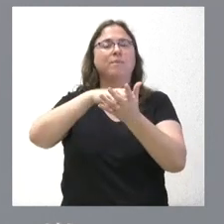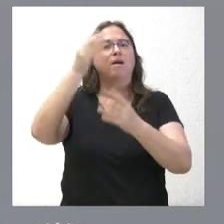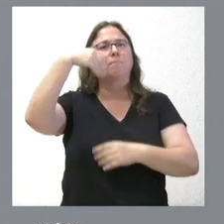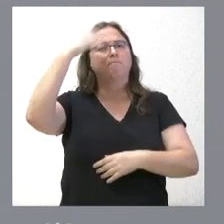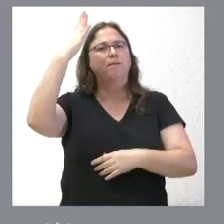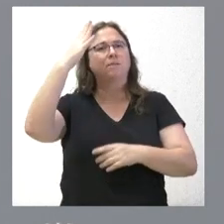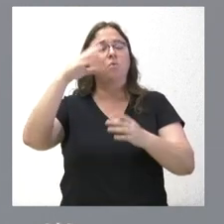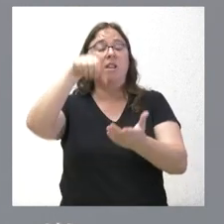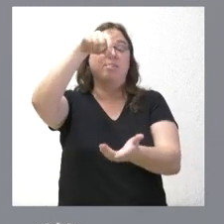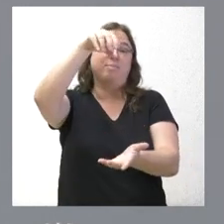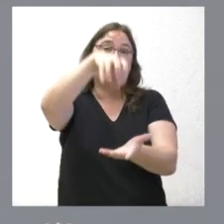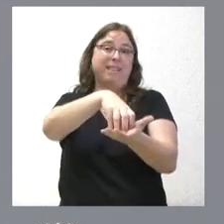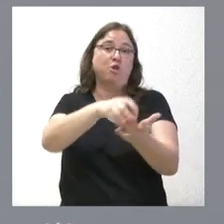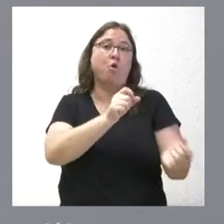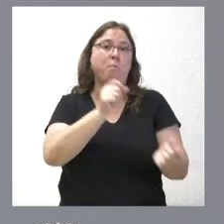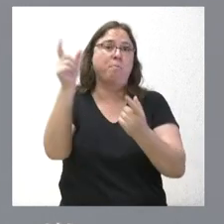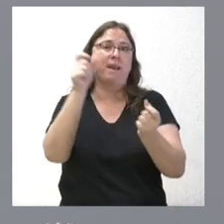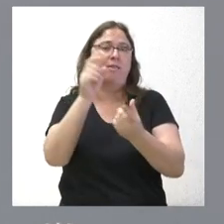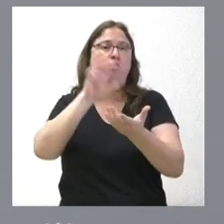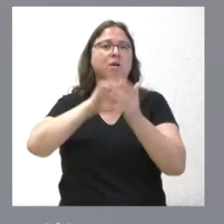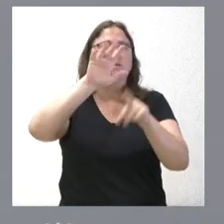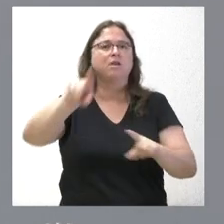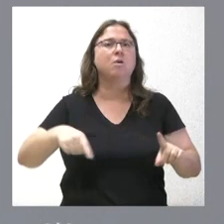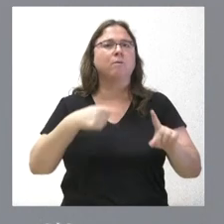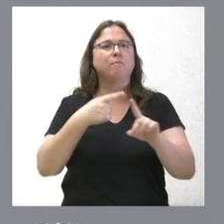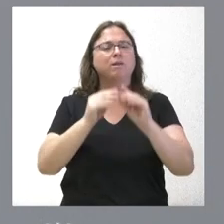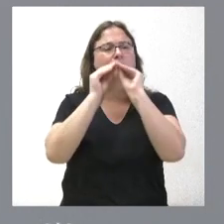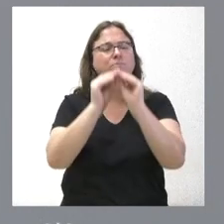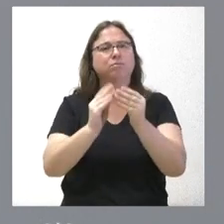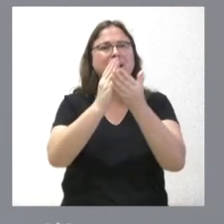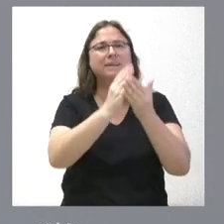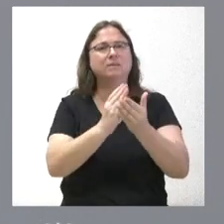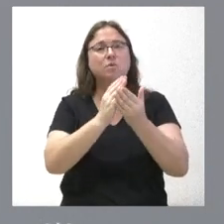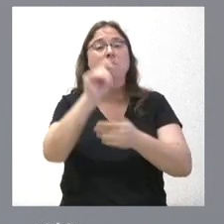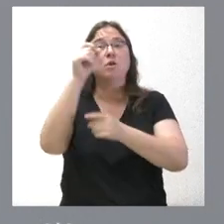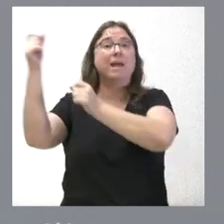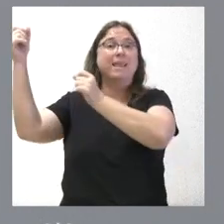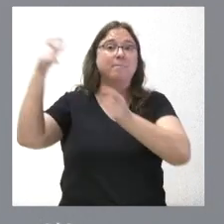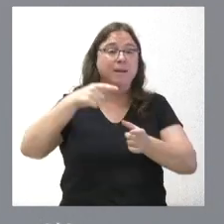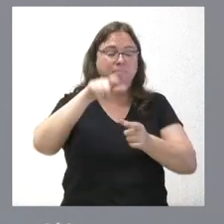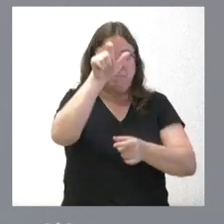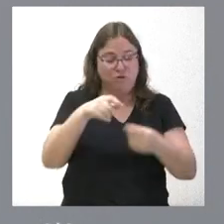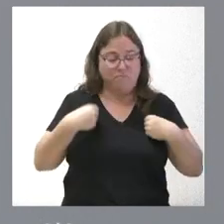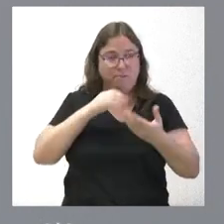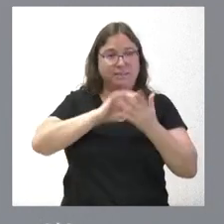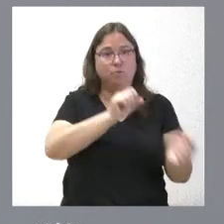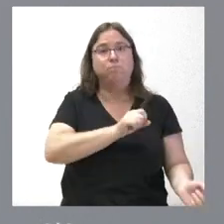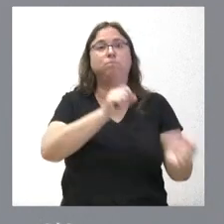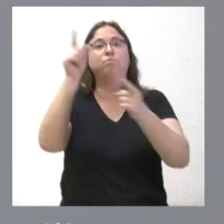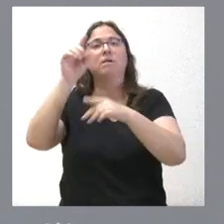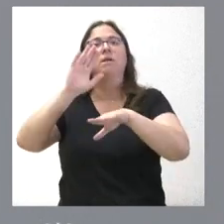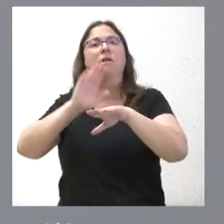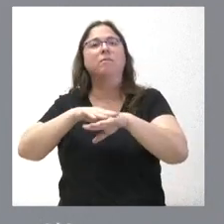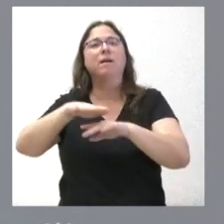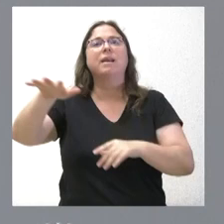Migraciones de Castilla y León, así como la elaboración de un estudio sobre la acción de los inmigrantes castelloneses en favor de sus